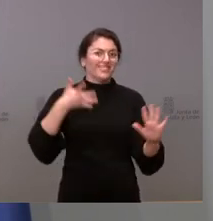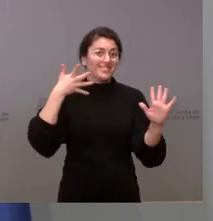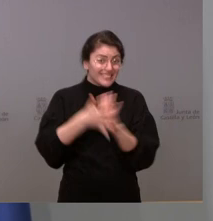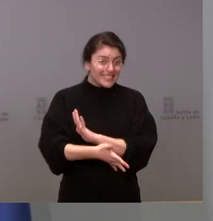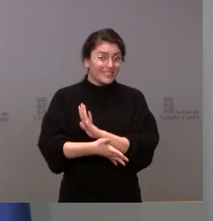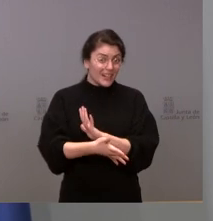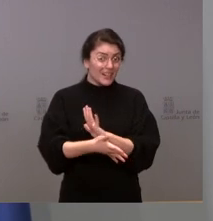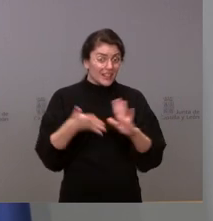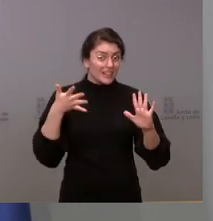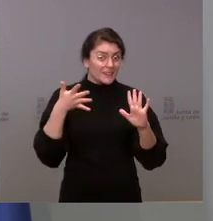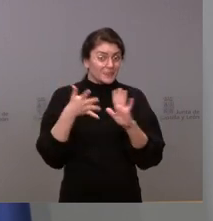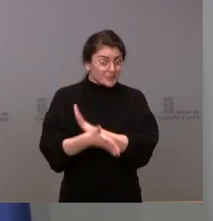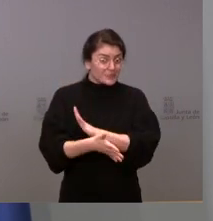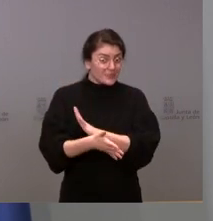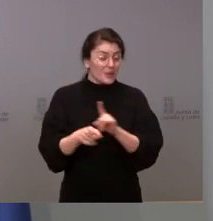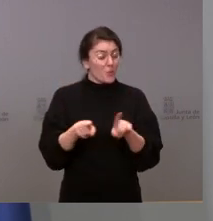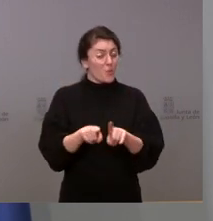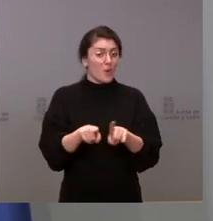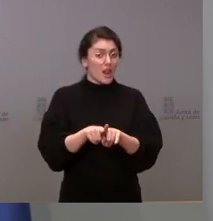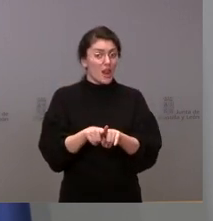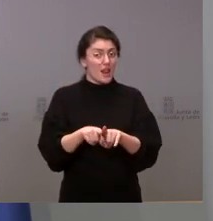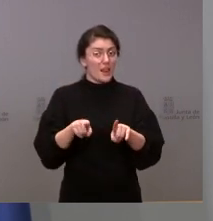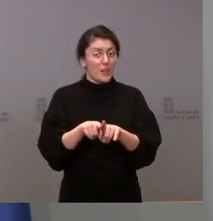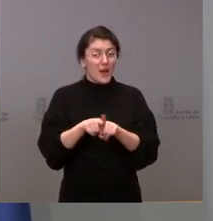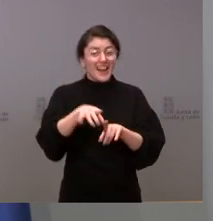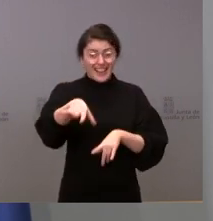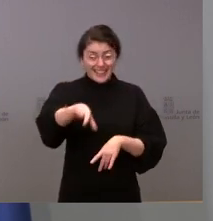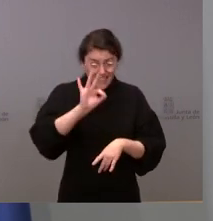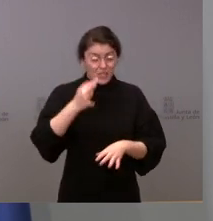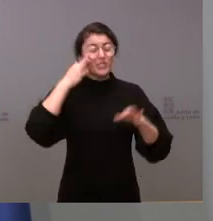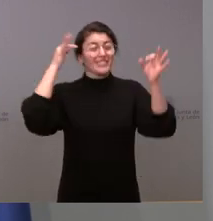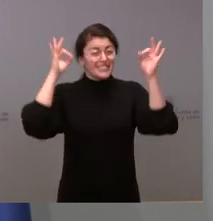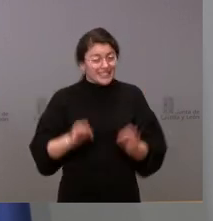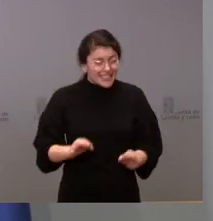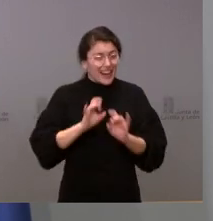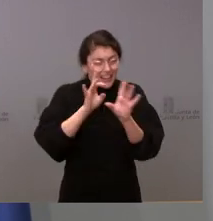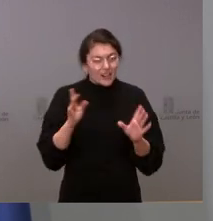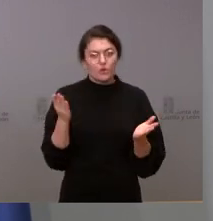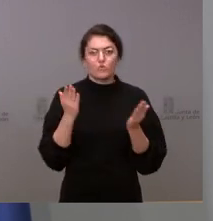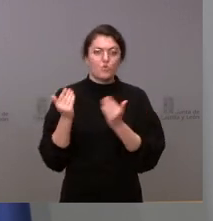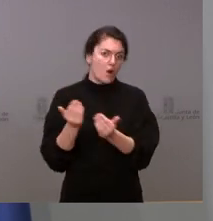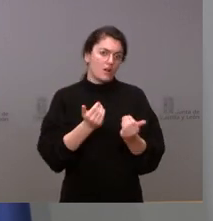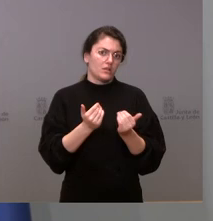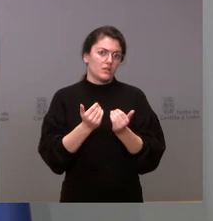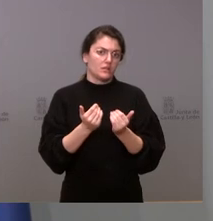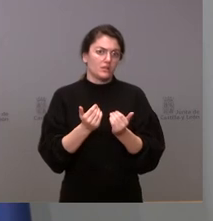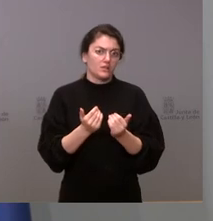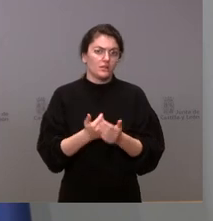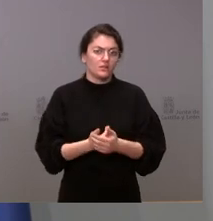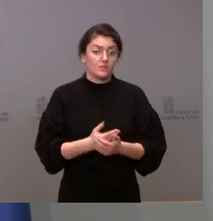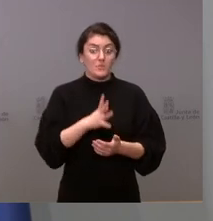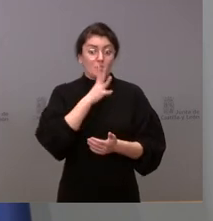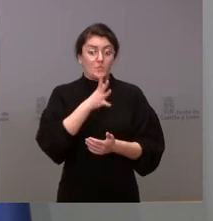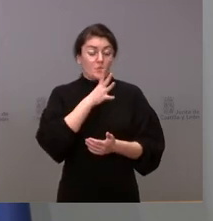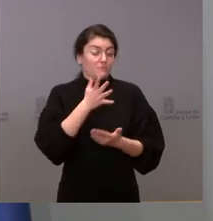como tal pues una decisión definitiva por parte del Tribunal Supremo a este respecto sobre la cual podamos